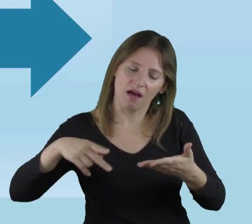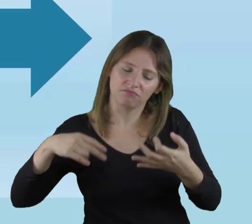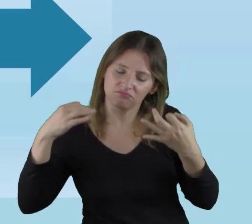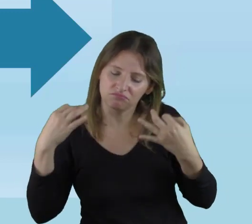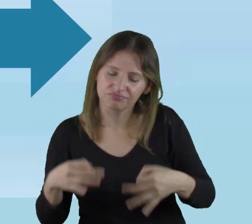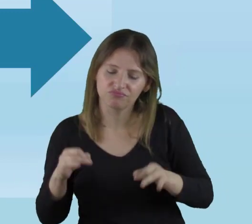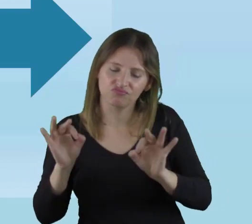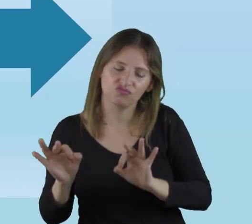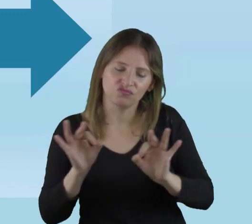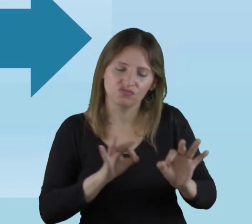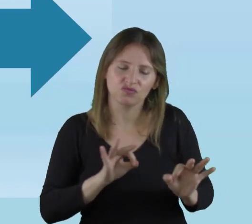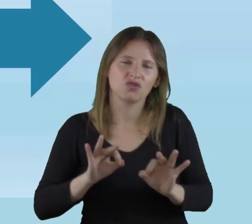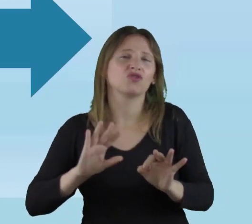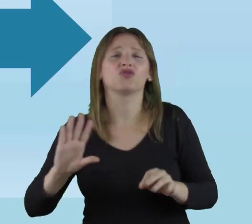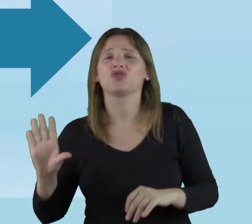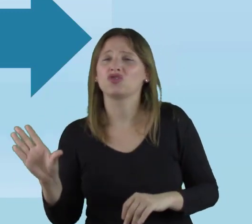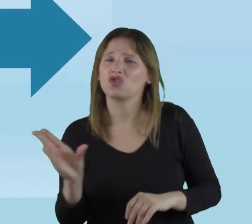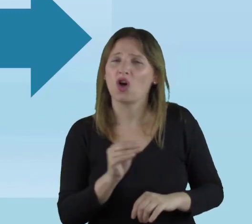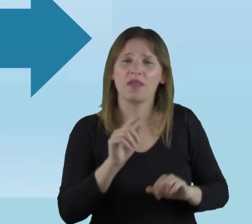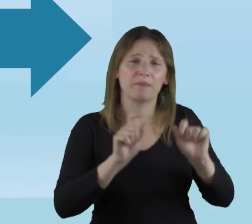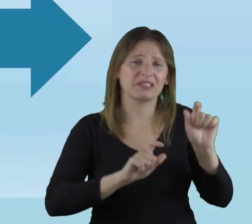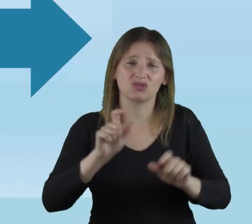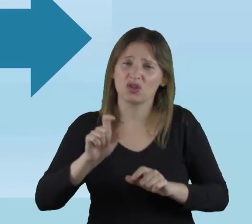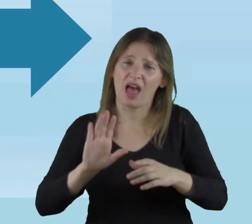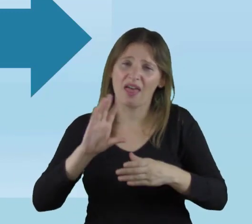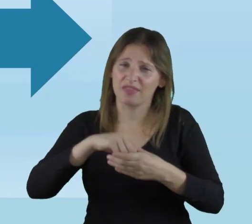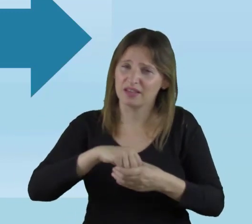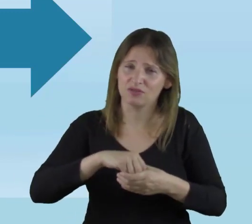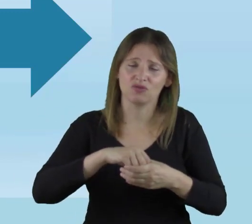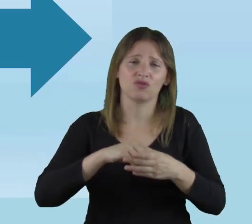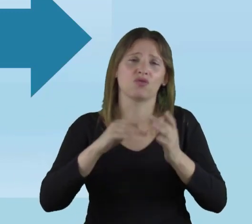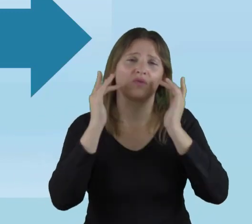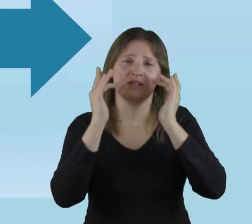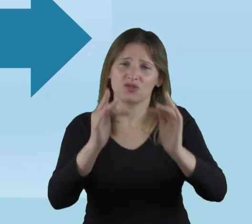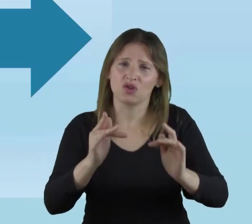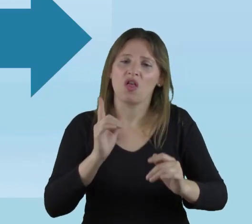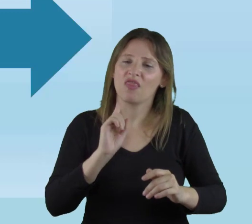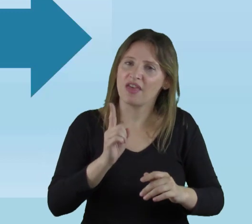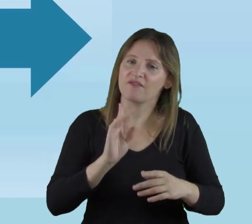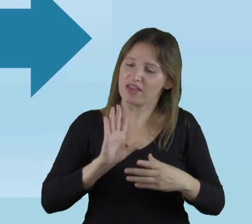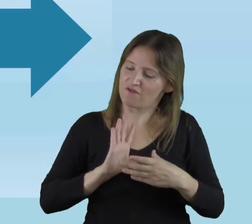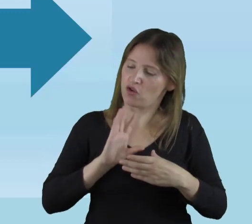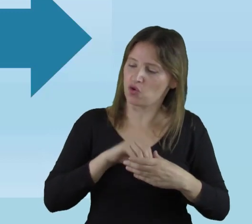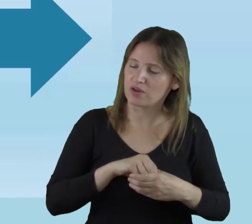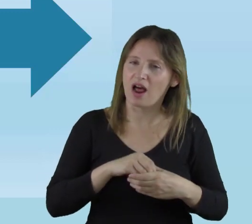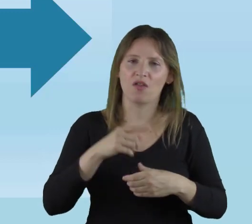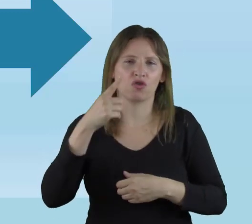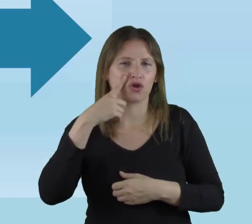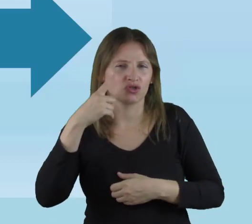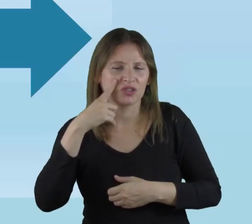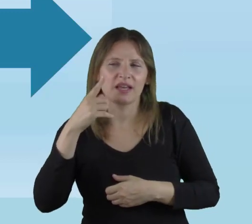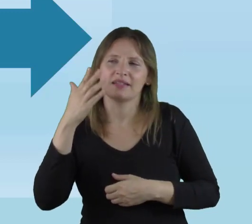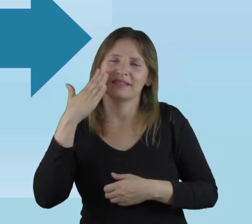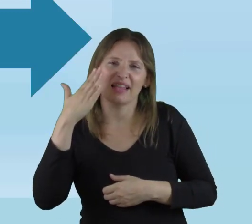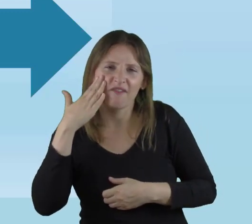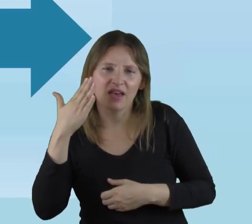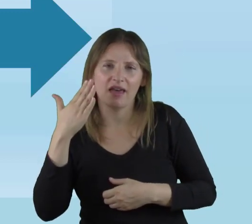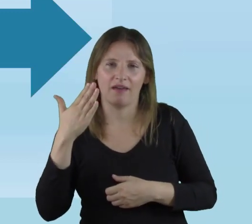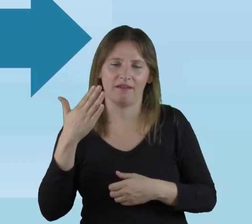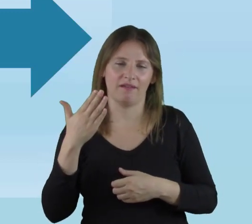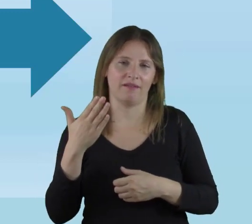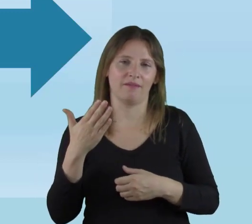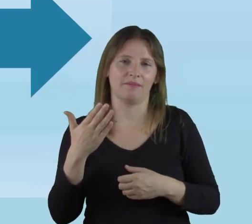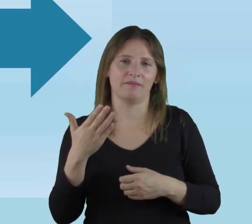Tenemos que planificarlo. Todos los agentes educativos deben estar involucrados, deben conocer,